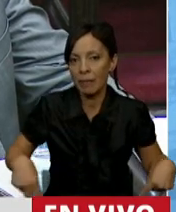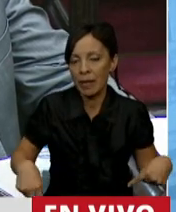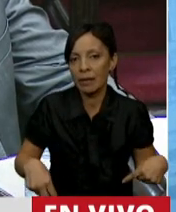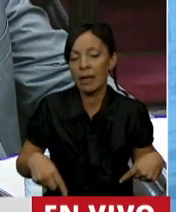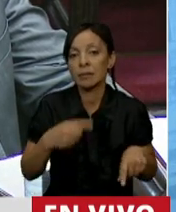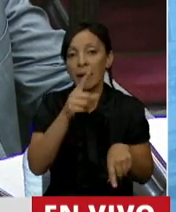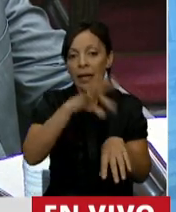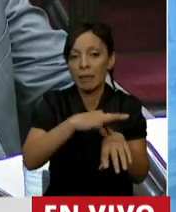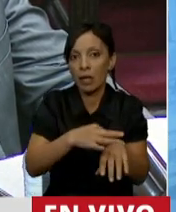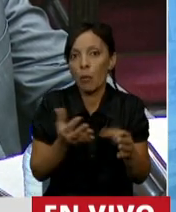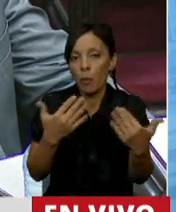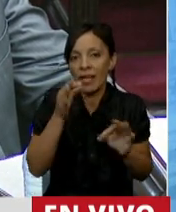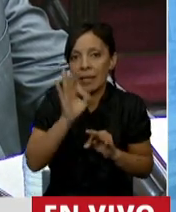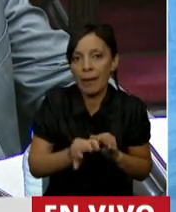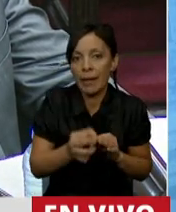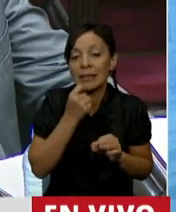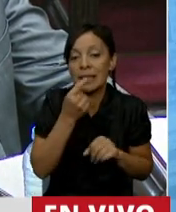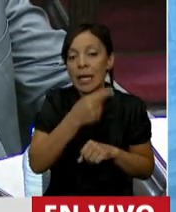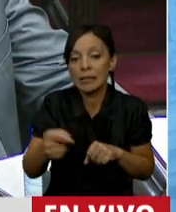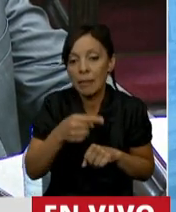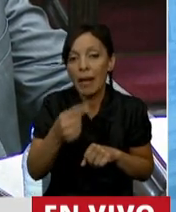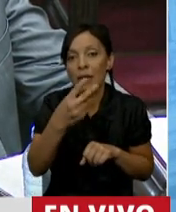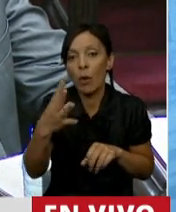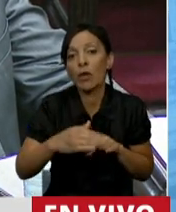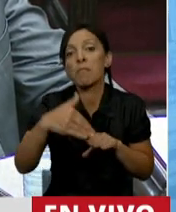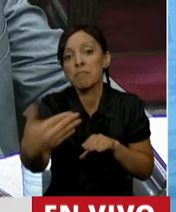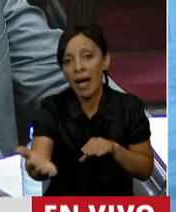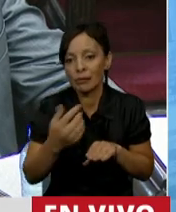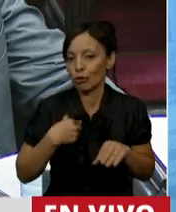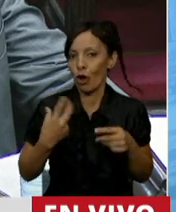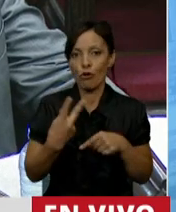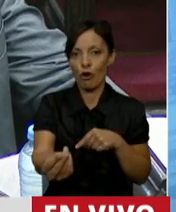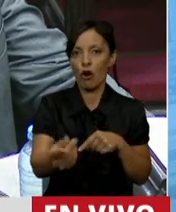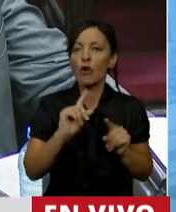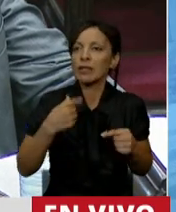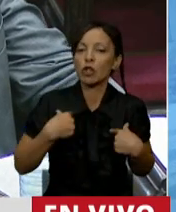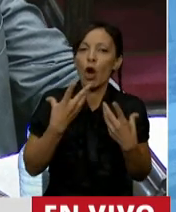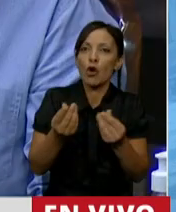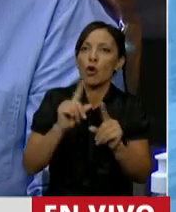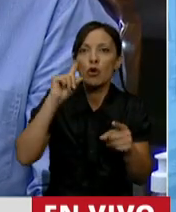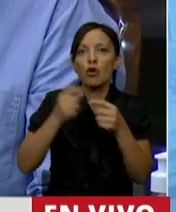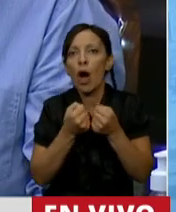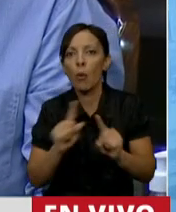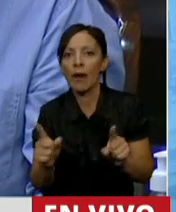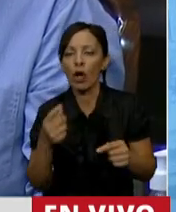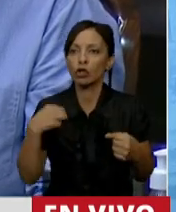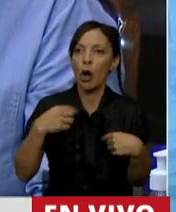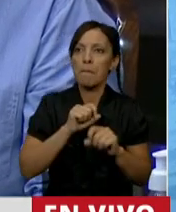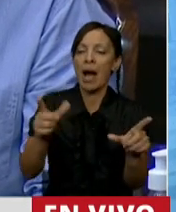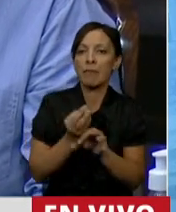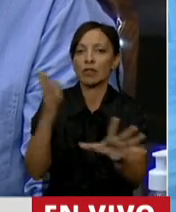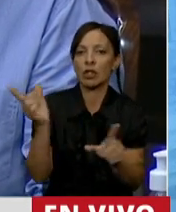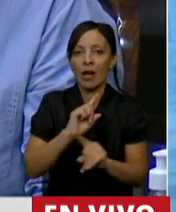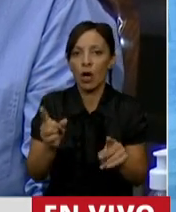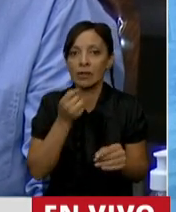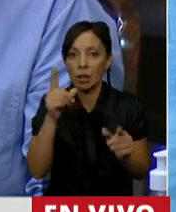es un embarazo posterior a la semana 24 y yo no lo practico, no porque me lo ponga la ley, no porque no cumpla con mi deber, sino simplemente